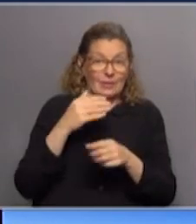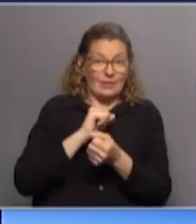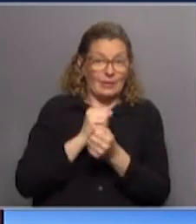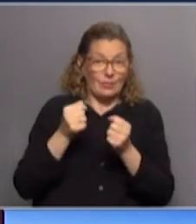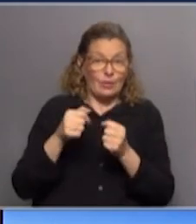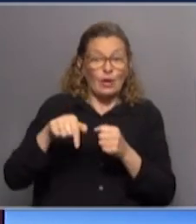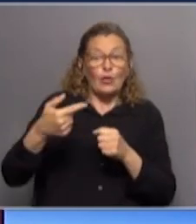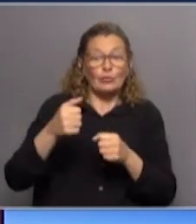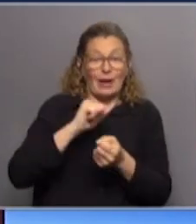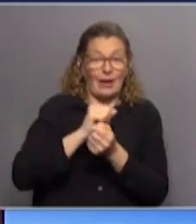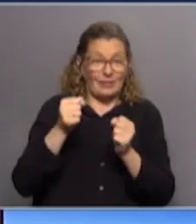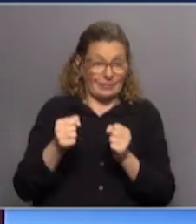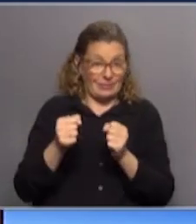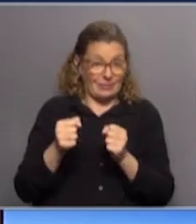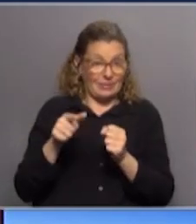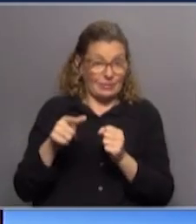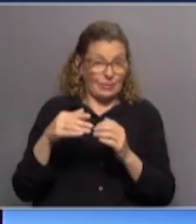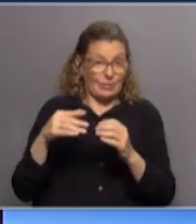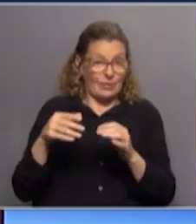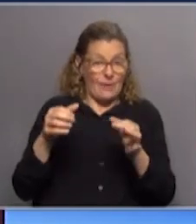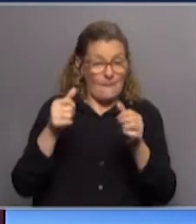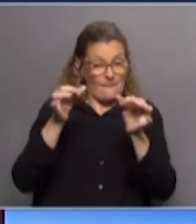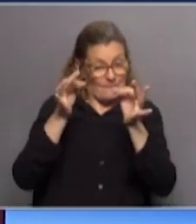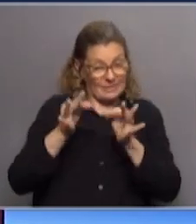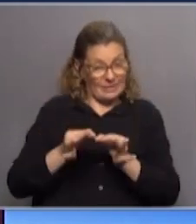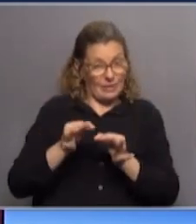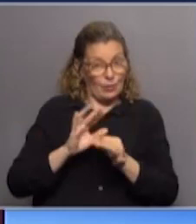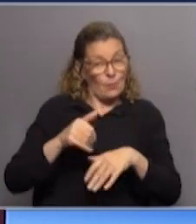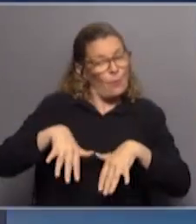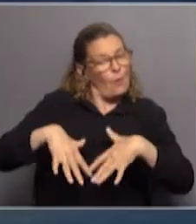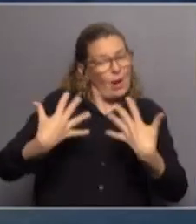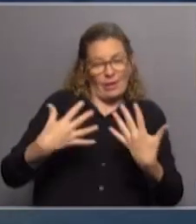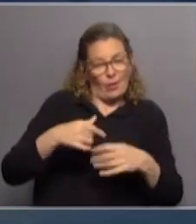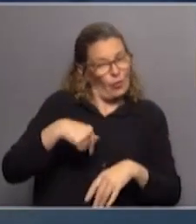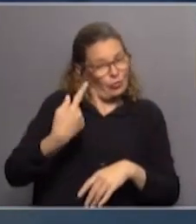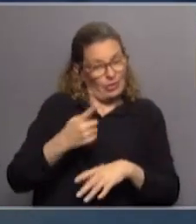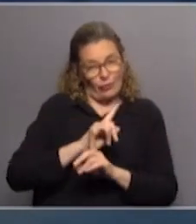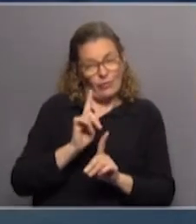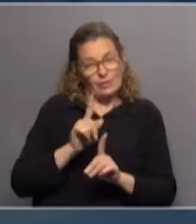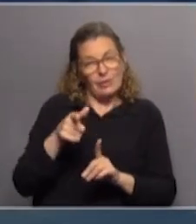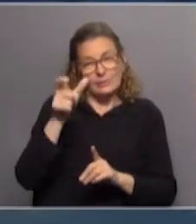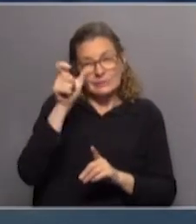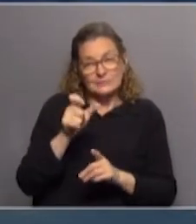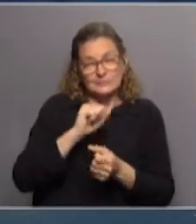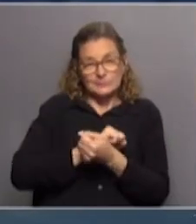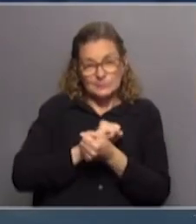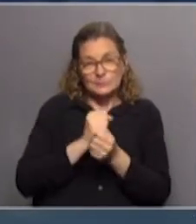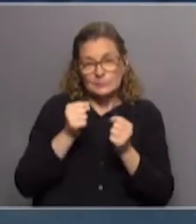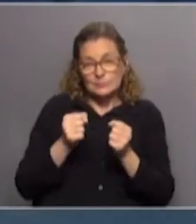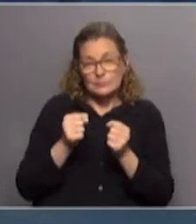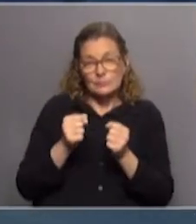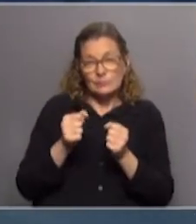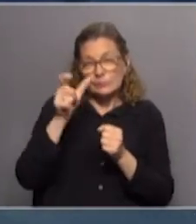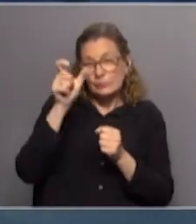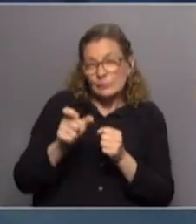demás personas en las cárceles. Esta es una cárcel especial, no es una cárcel como cualquier otra. Y además, estas personas que están privadas de libertad ahí, que son